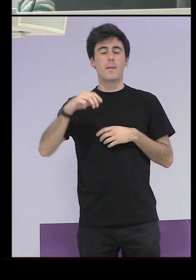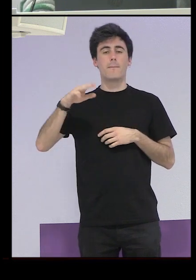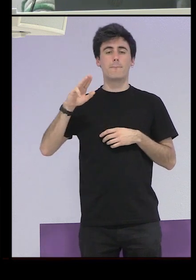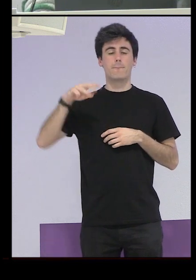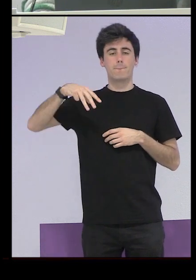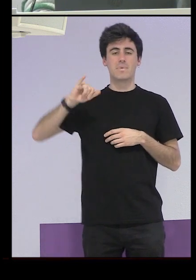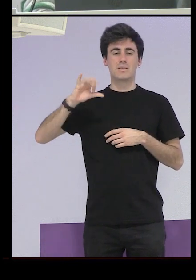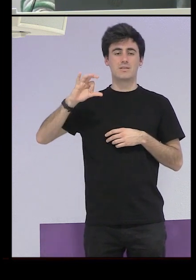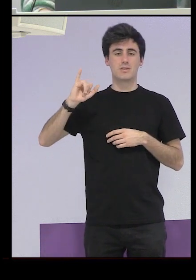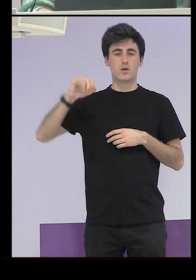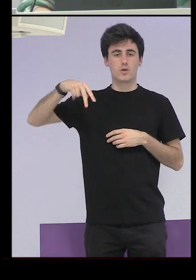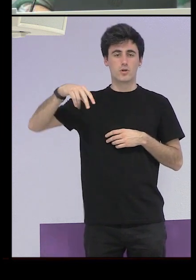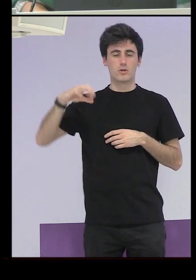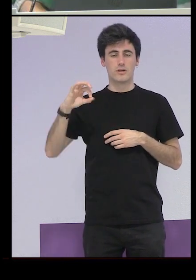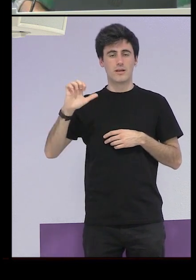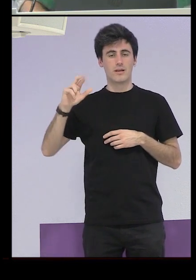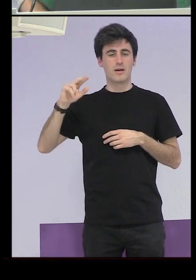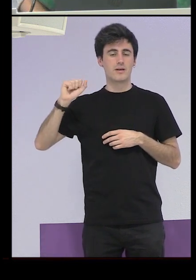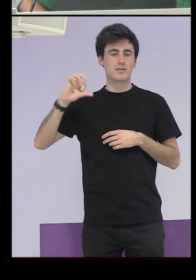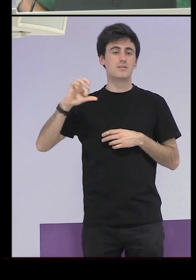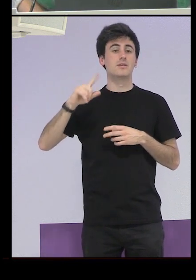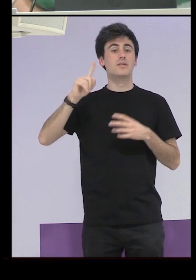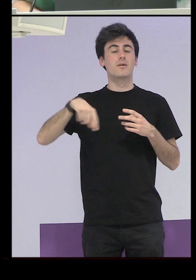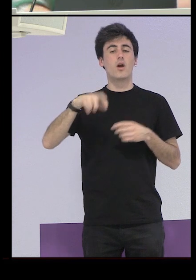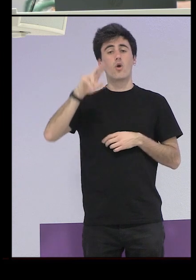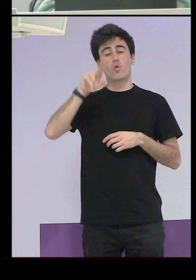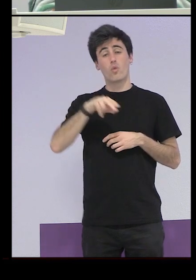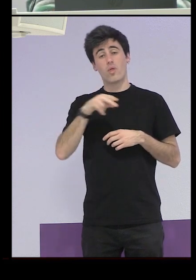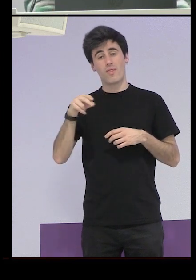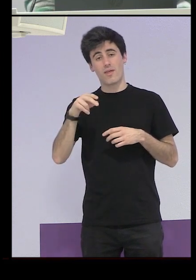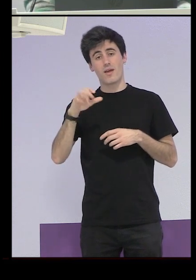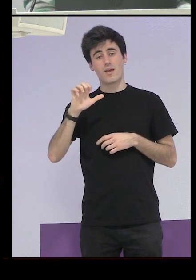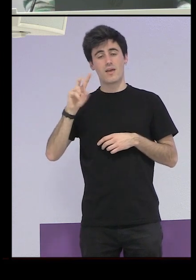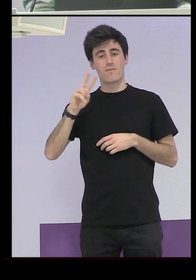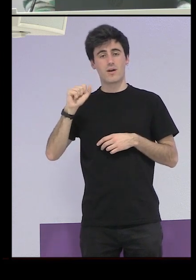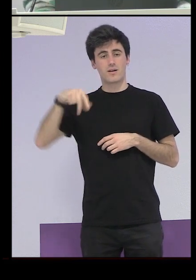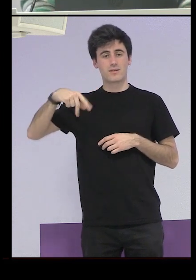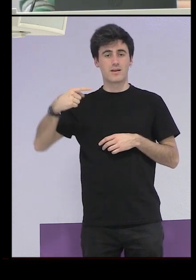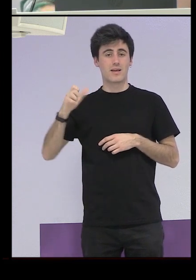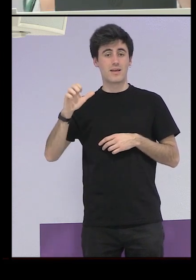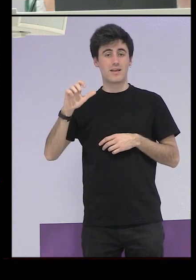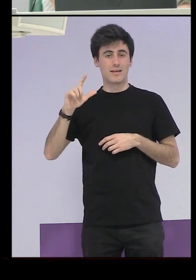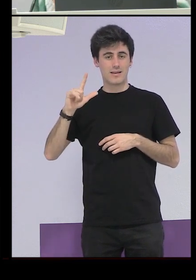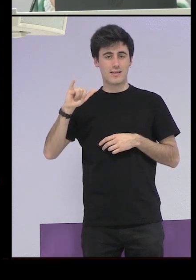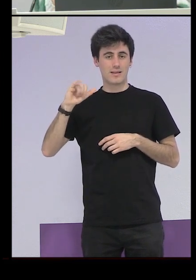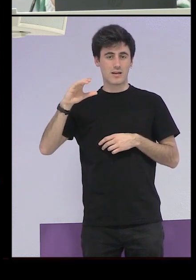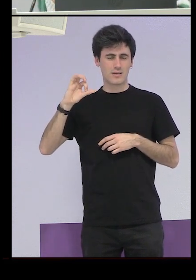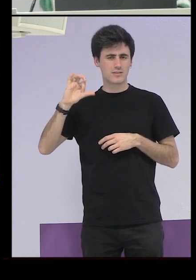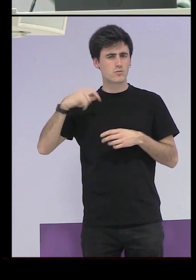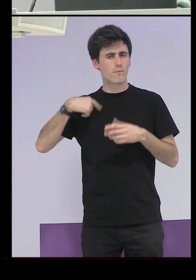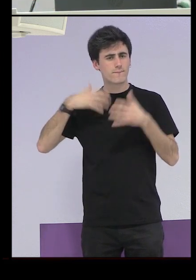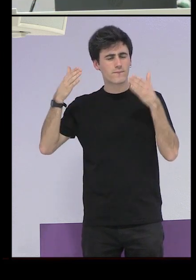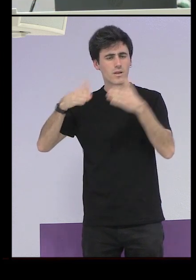Jesús María y José bueno y las cruzadas evangélicas y me detengo un poco en las cruzadas evangélicas porque ellas